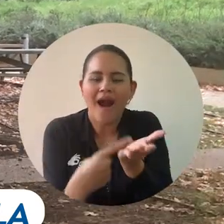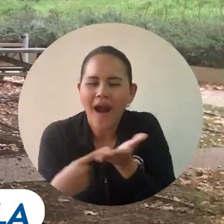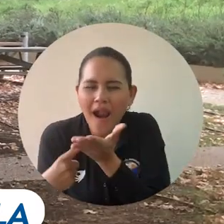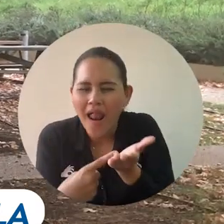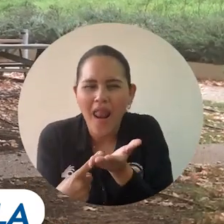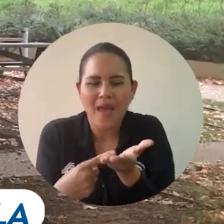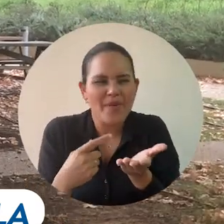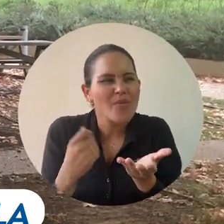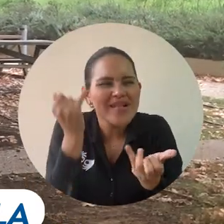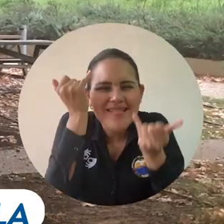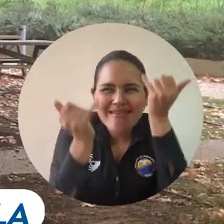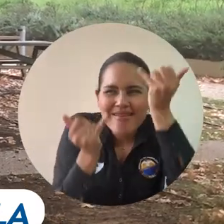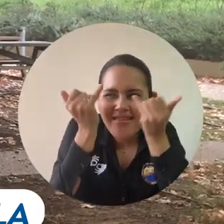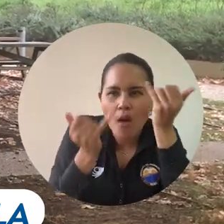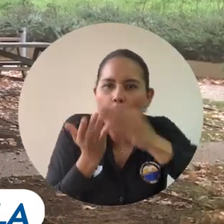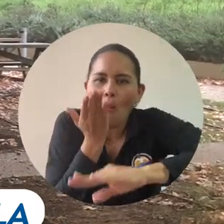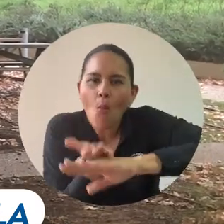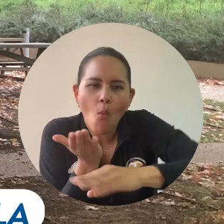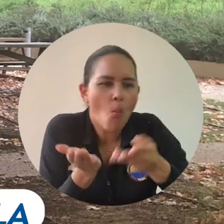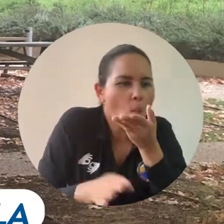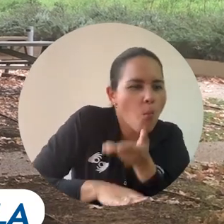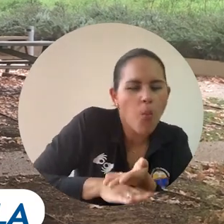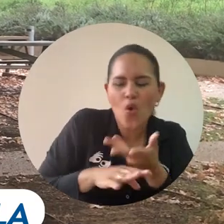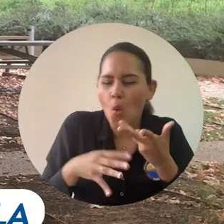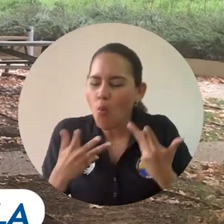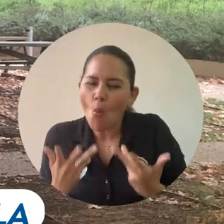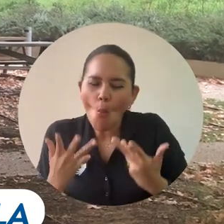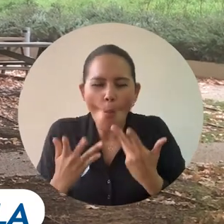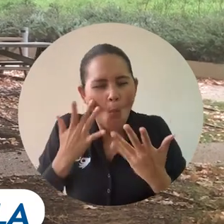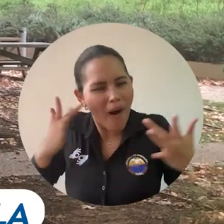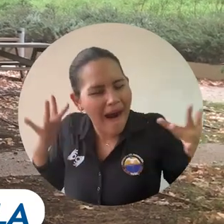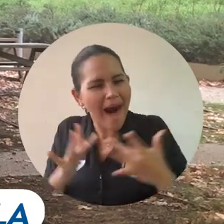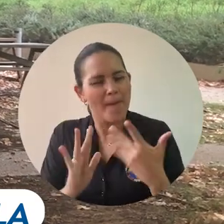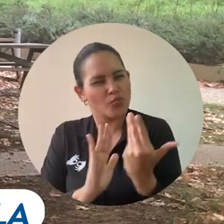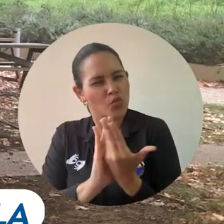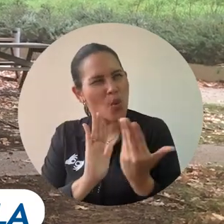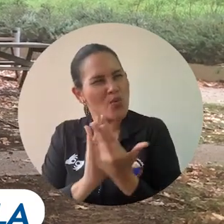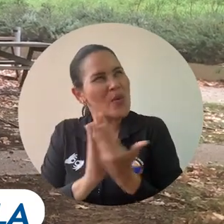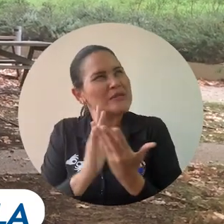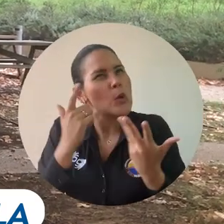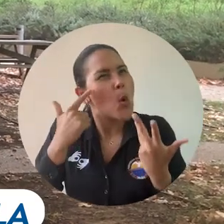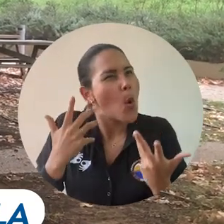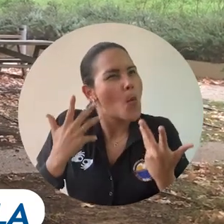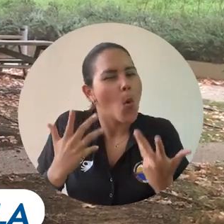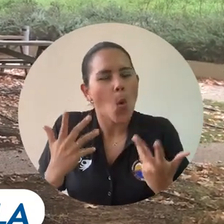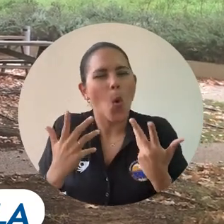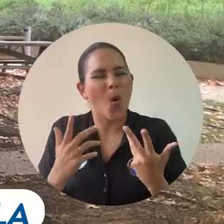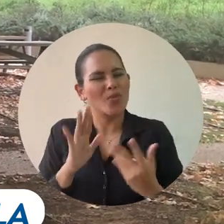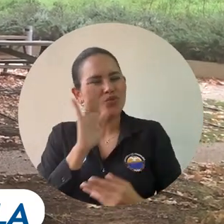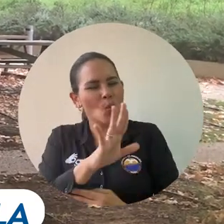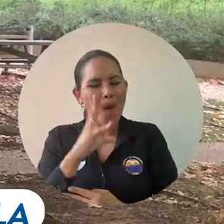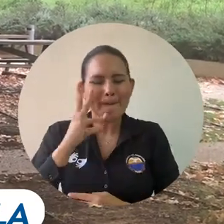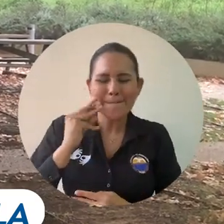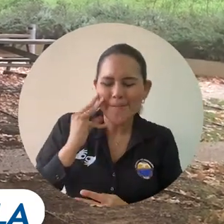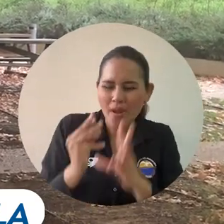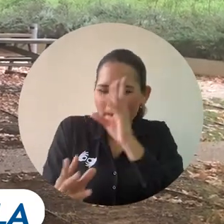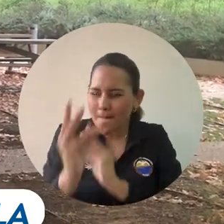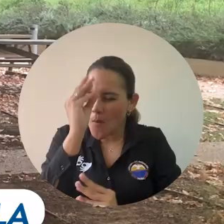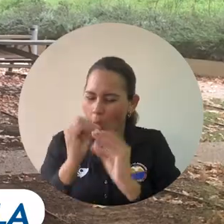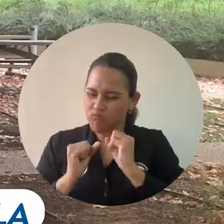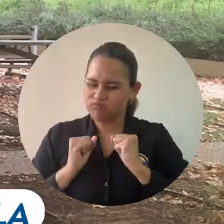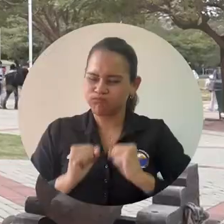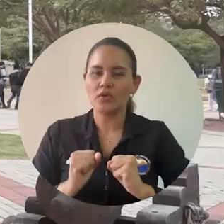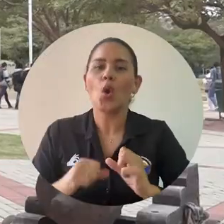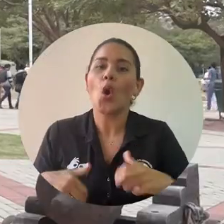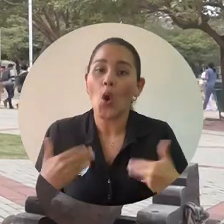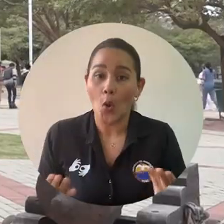y diseñar estos escenarios, estos espacios de encuentro, entre cómo rediseñamos y cómo repensamos la educación, las experiencias de